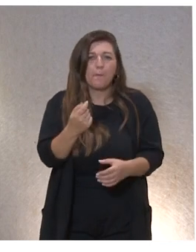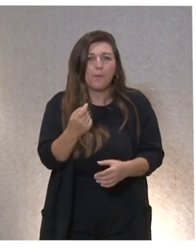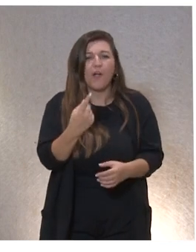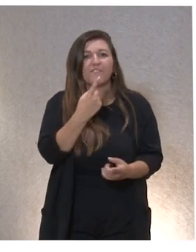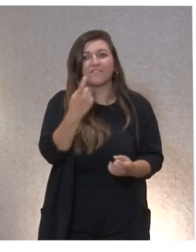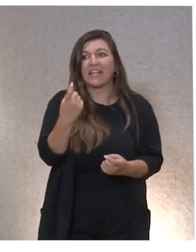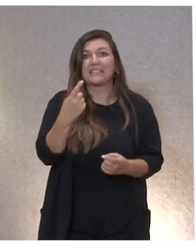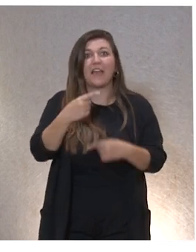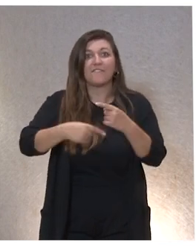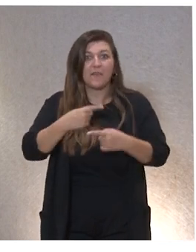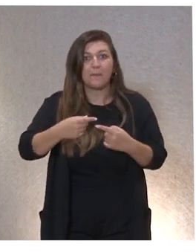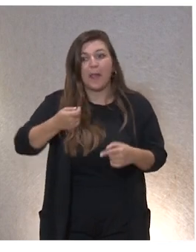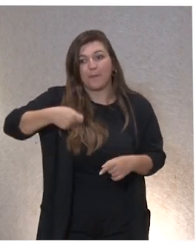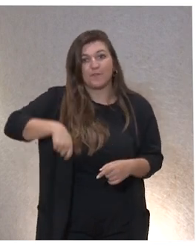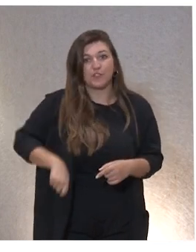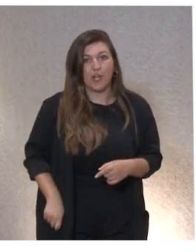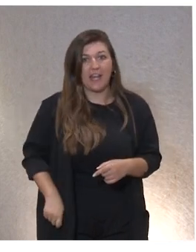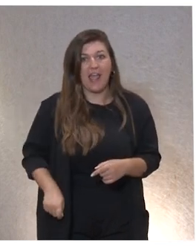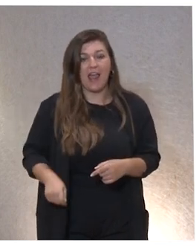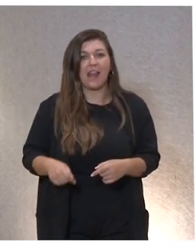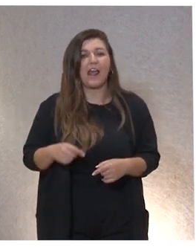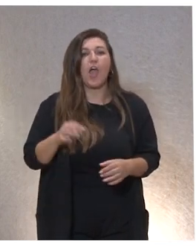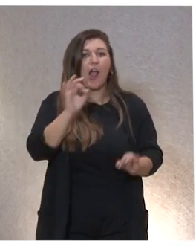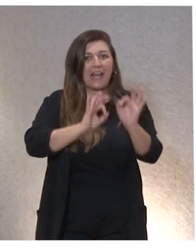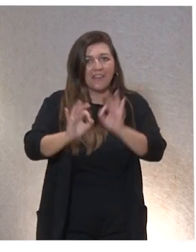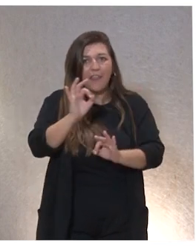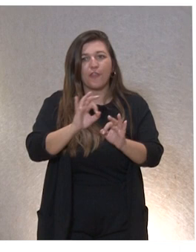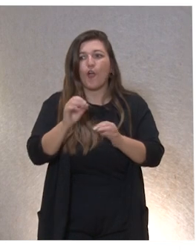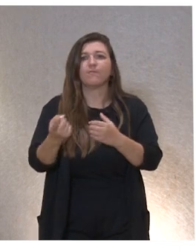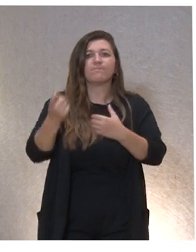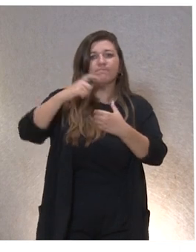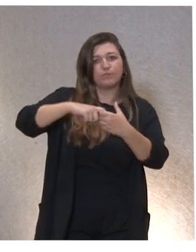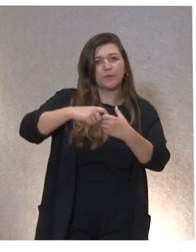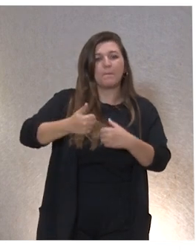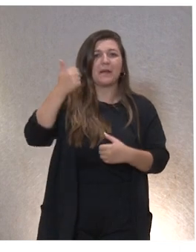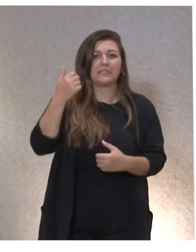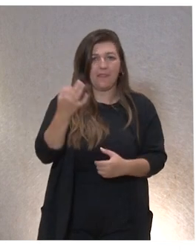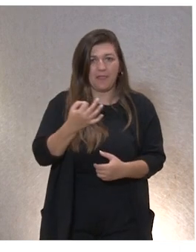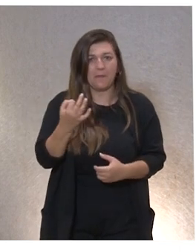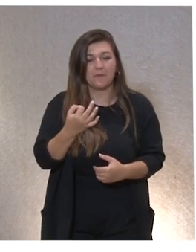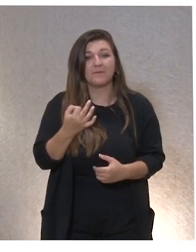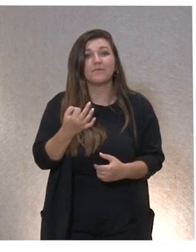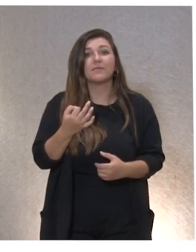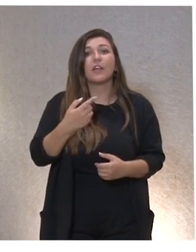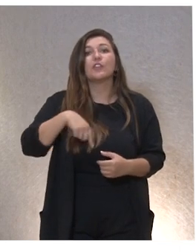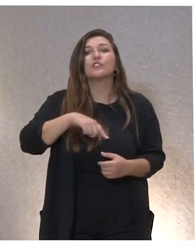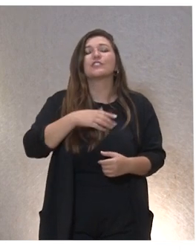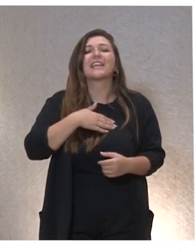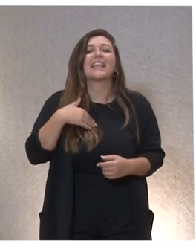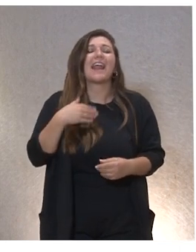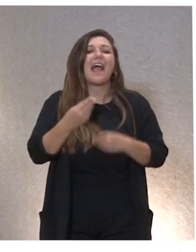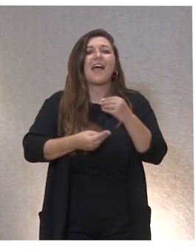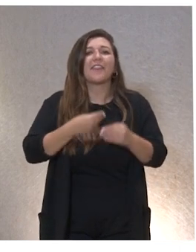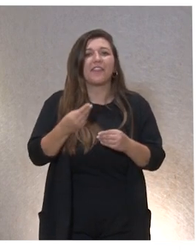las familias, de las personas y de los profesionales en la organización. Y creamos también una acción en ese plan de